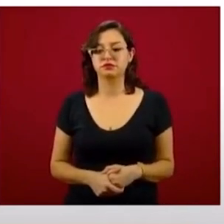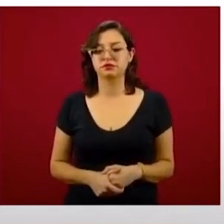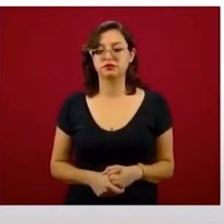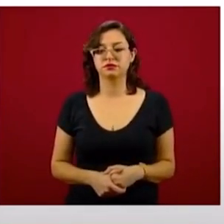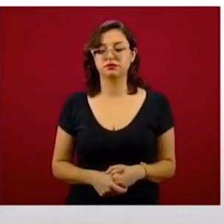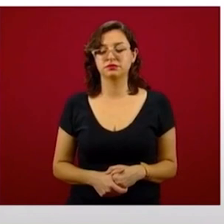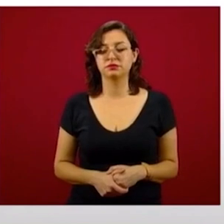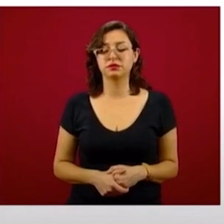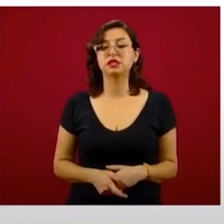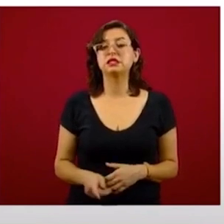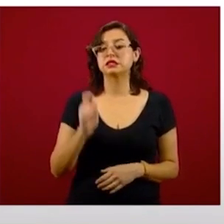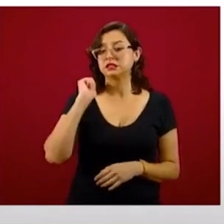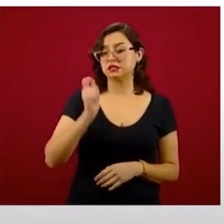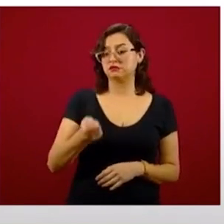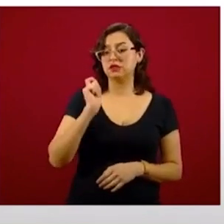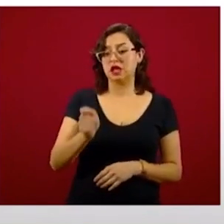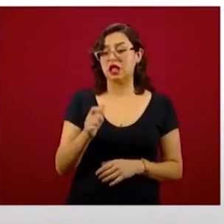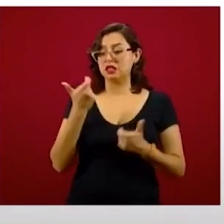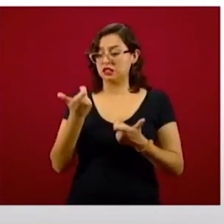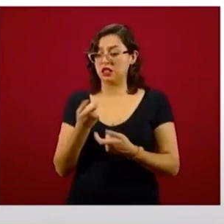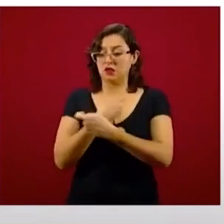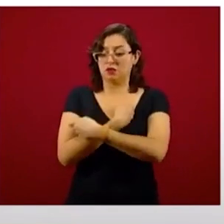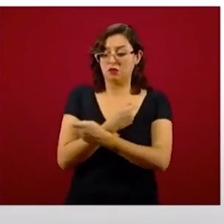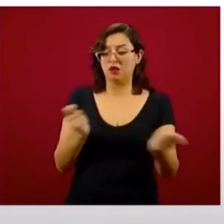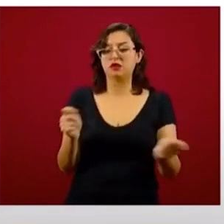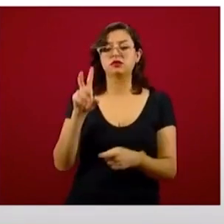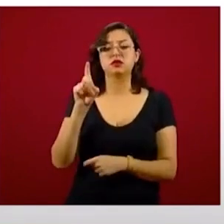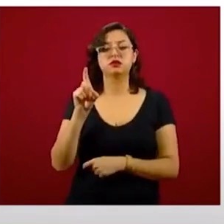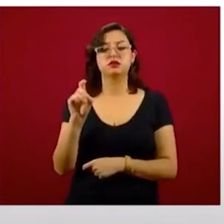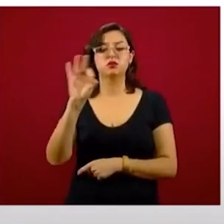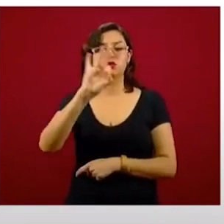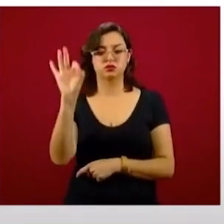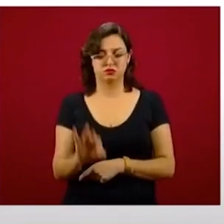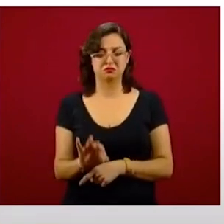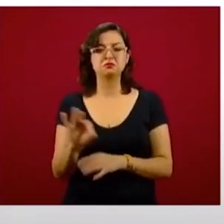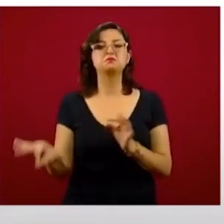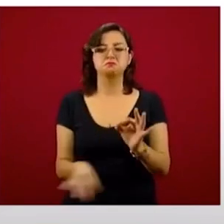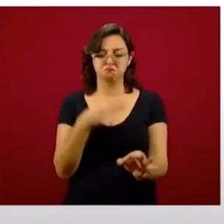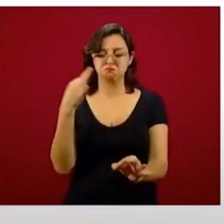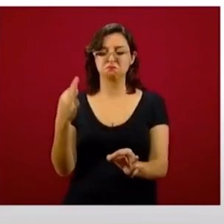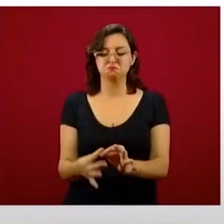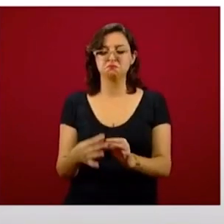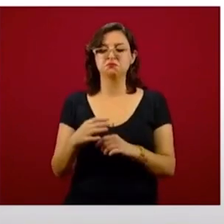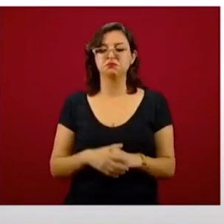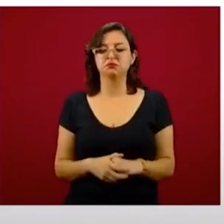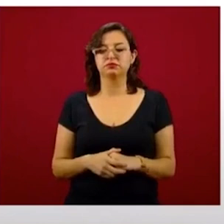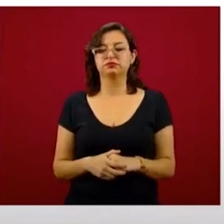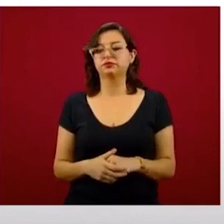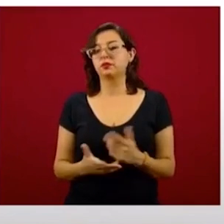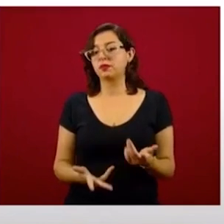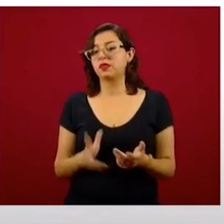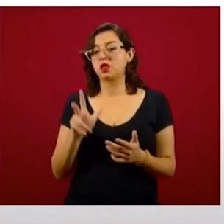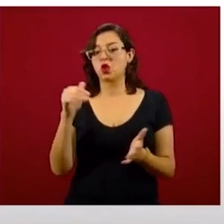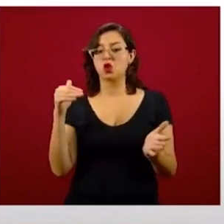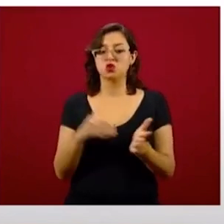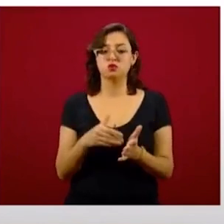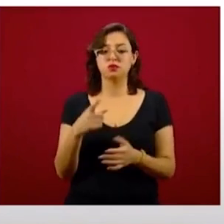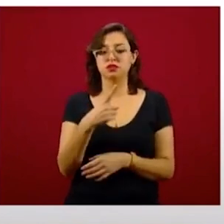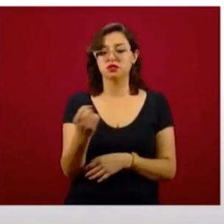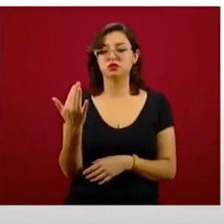dispersión, prácticamente es un tercio. Y por tanto, también tenemos 8 mil 158